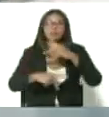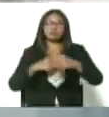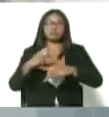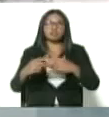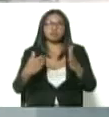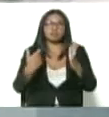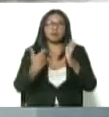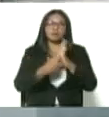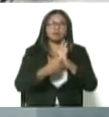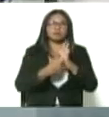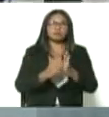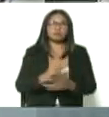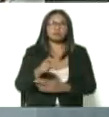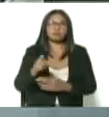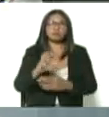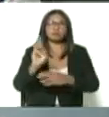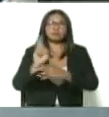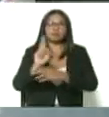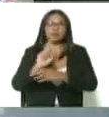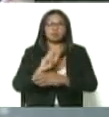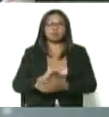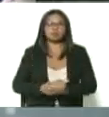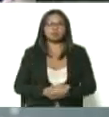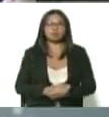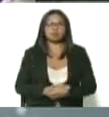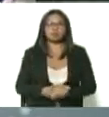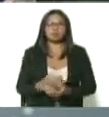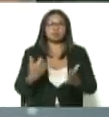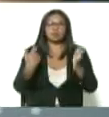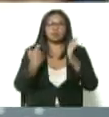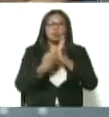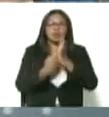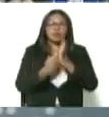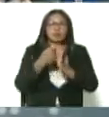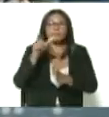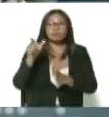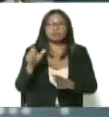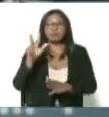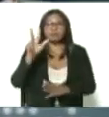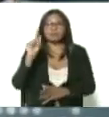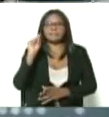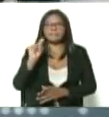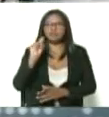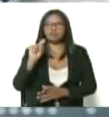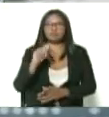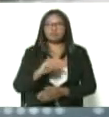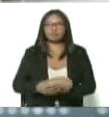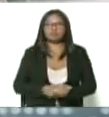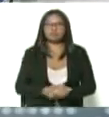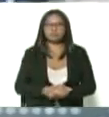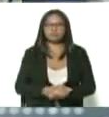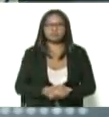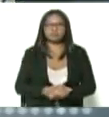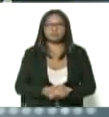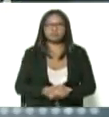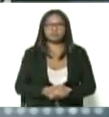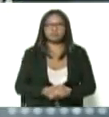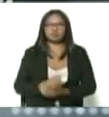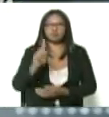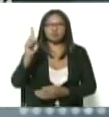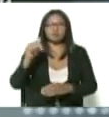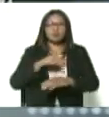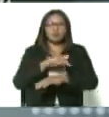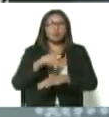vacunación es muy rápido. Vacunar a una persona toma apenas tres minutos, y en una hora se